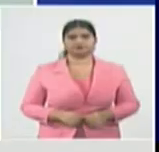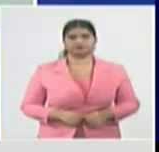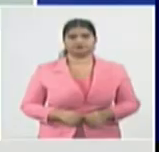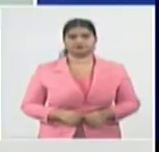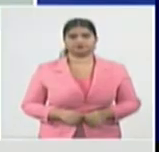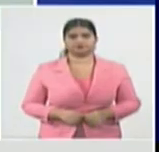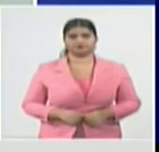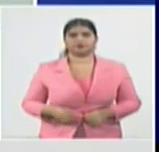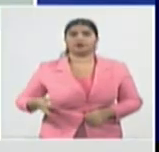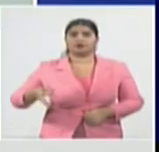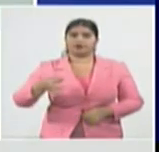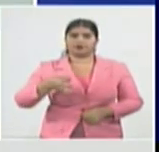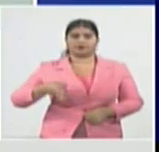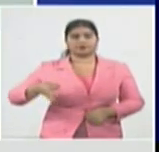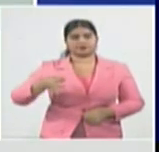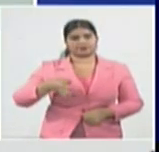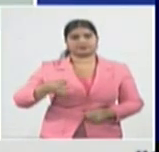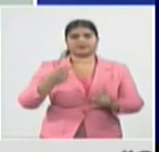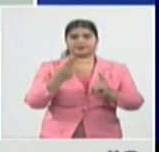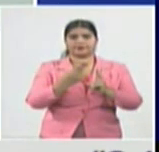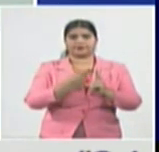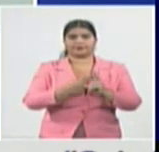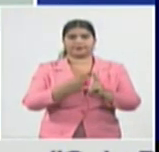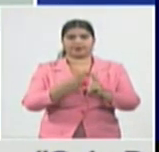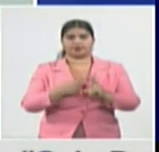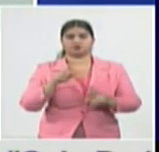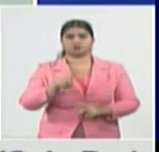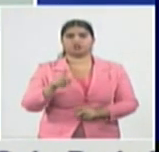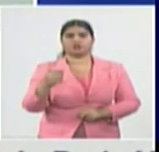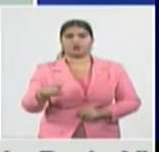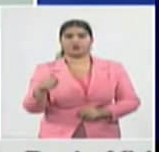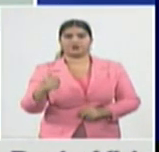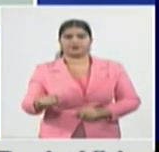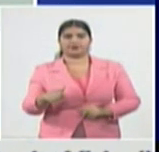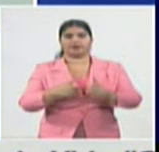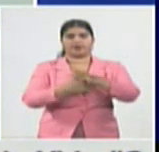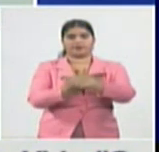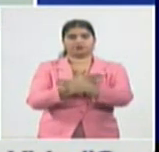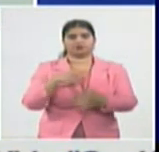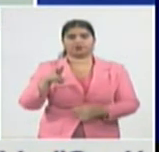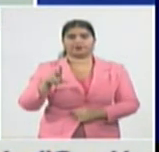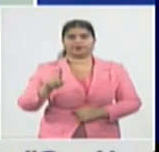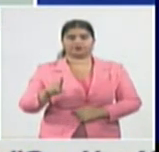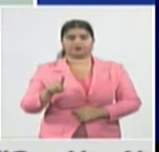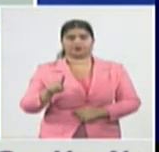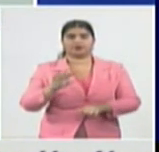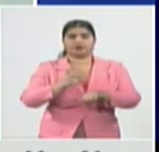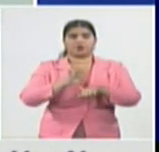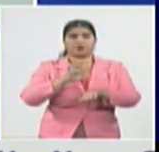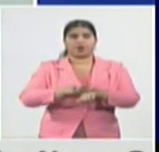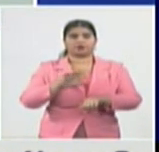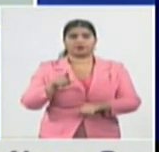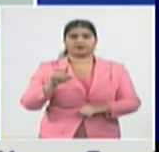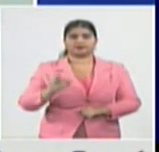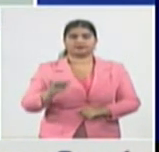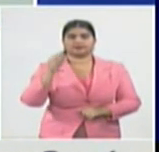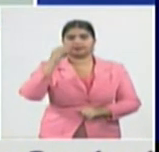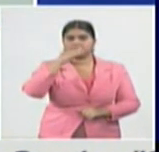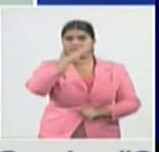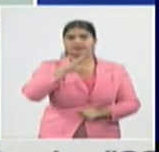Manzanillo 48, Campechuela 21, Río Cauto 17, Guisa 16,